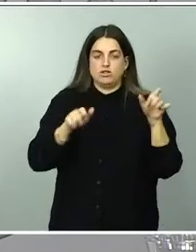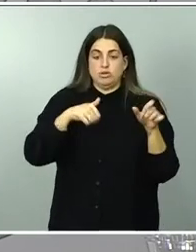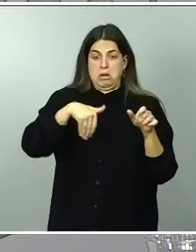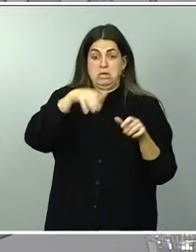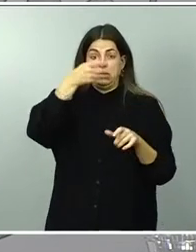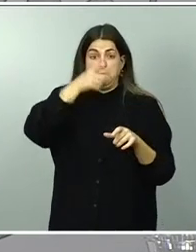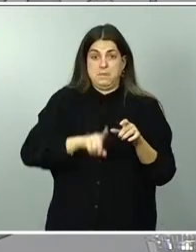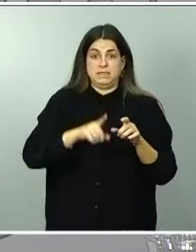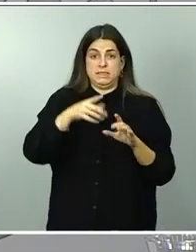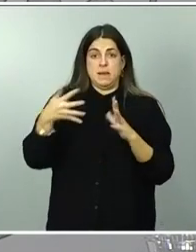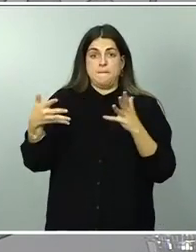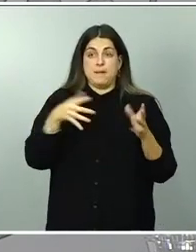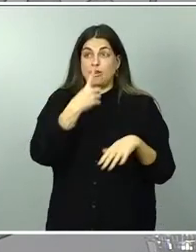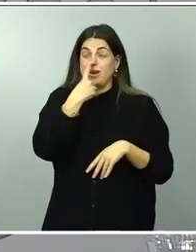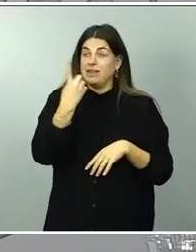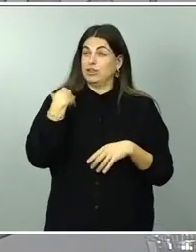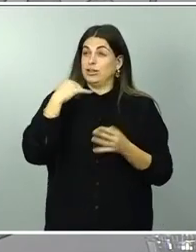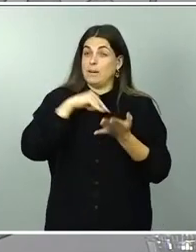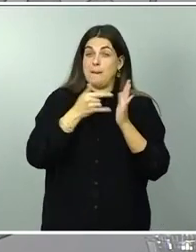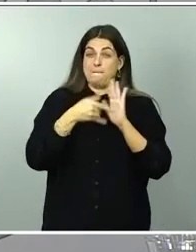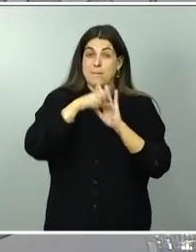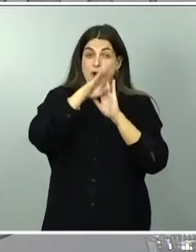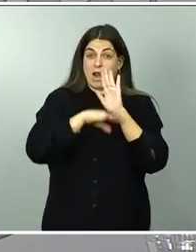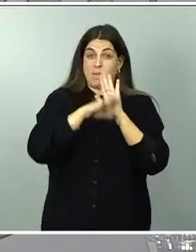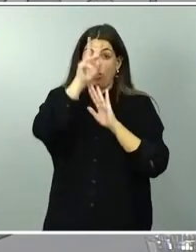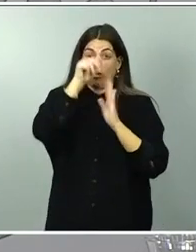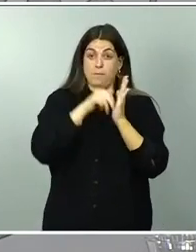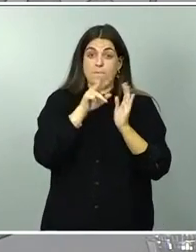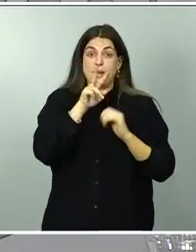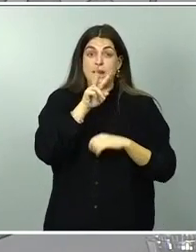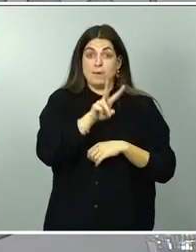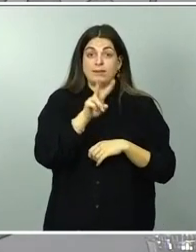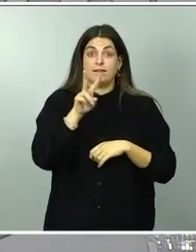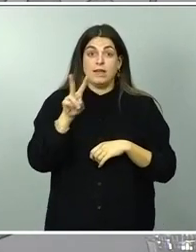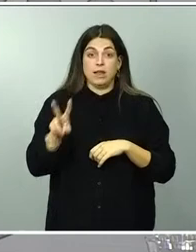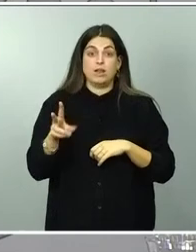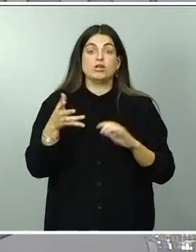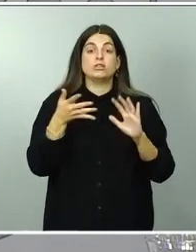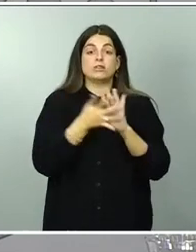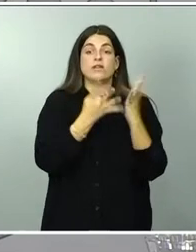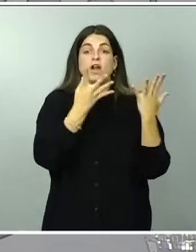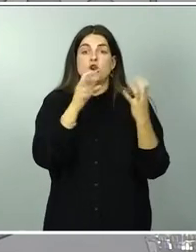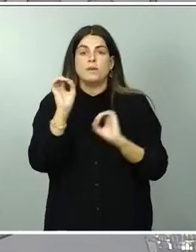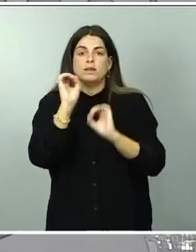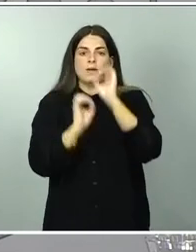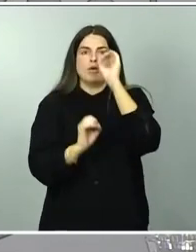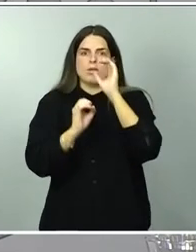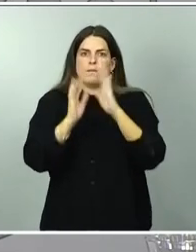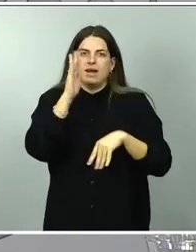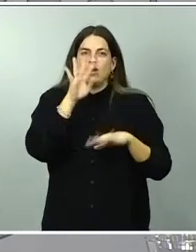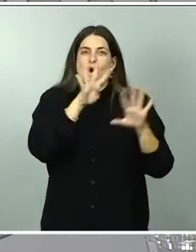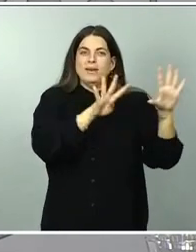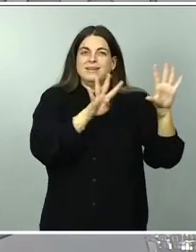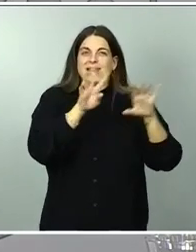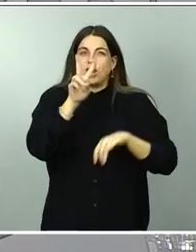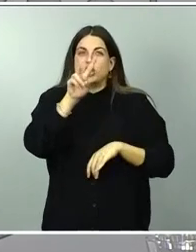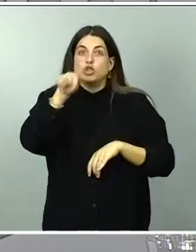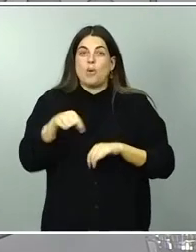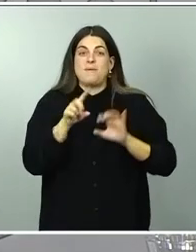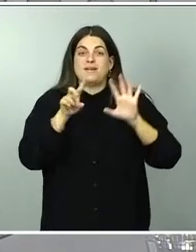anterior, en 2002 el grado de cumplimiento de este programa se situó por encima del 90%, en un 92,6%,